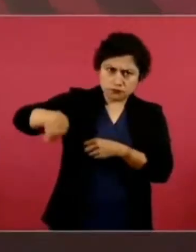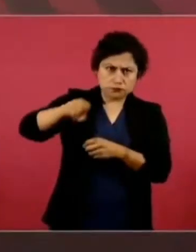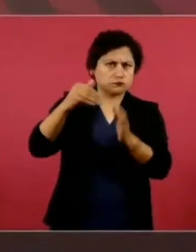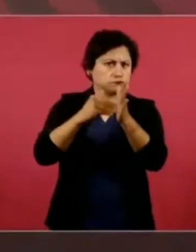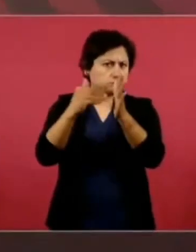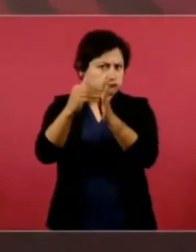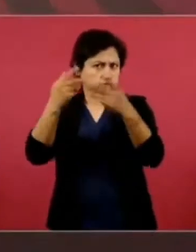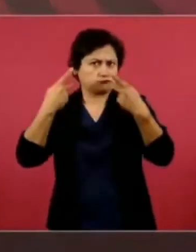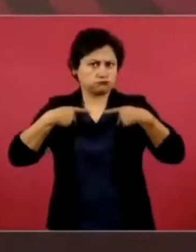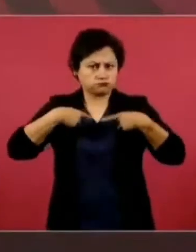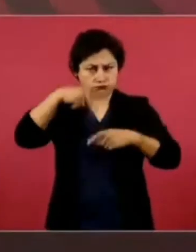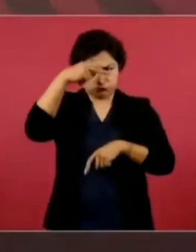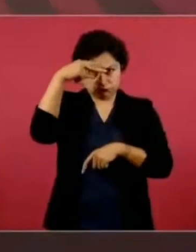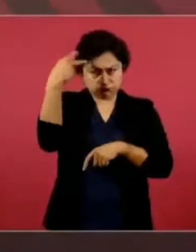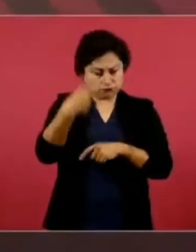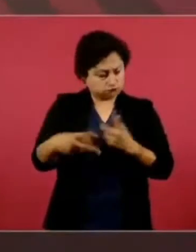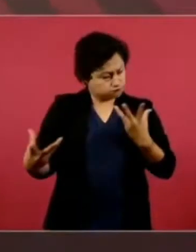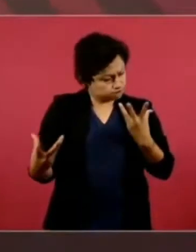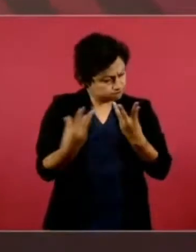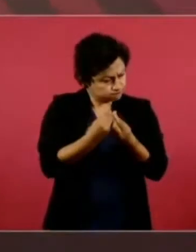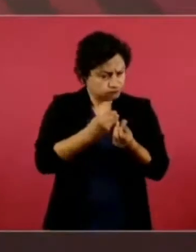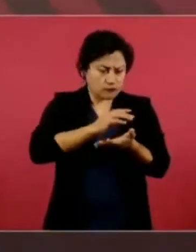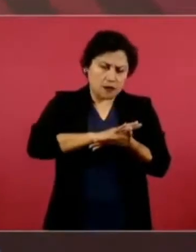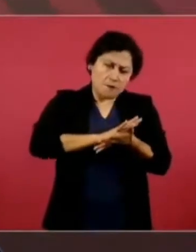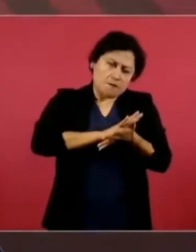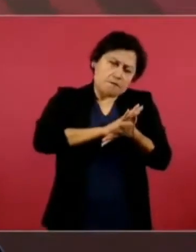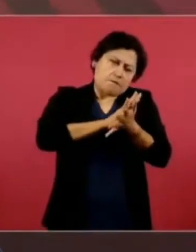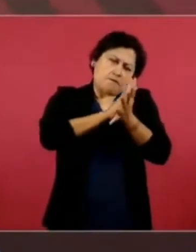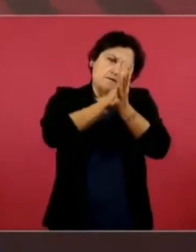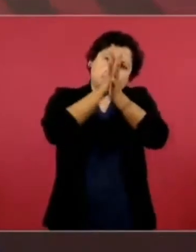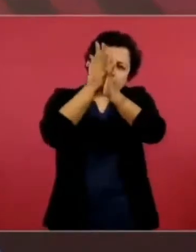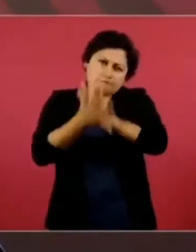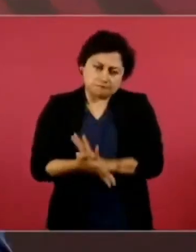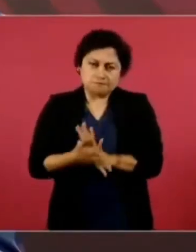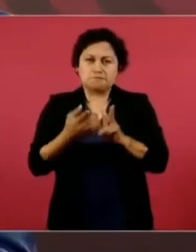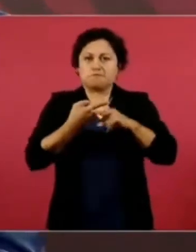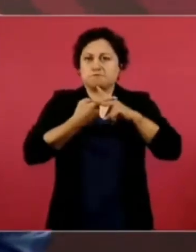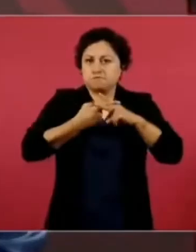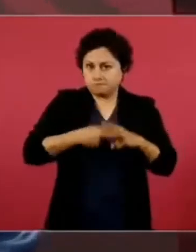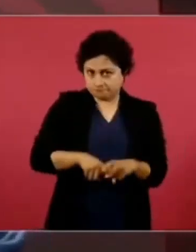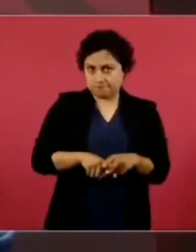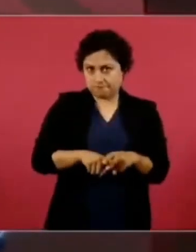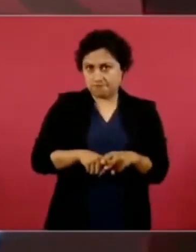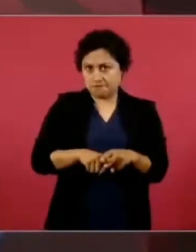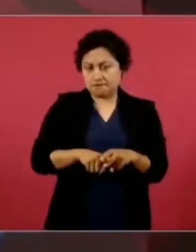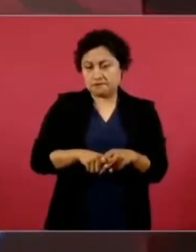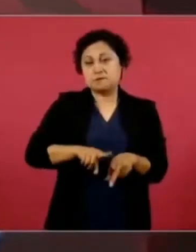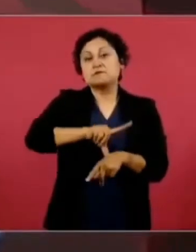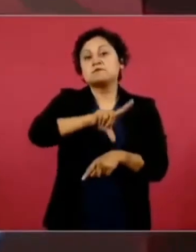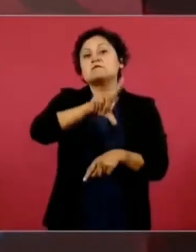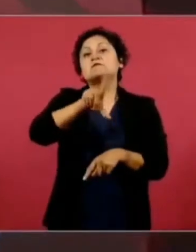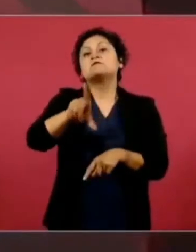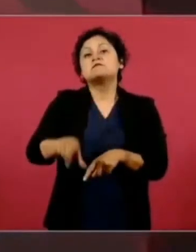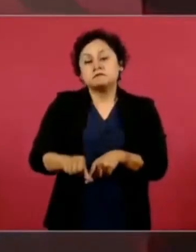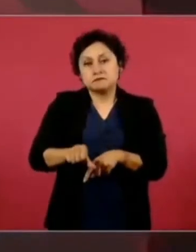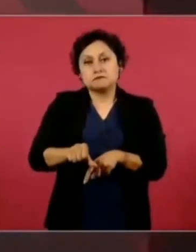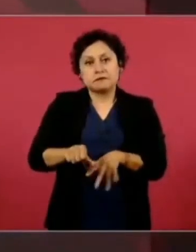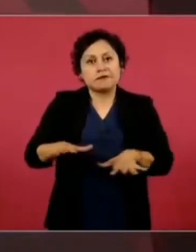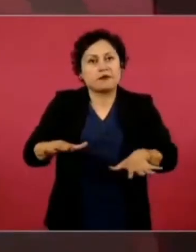era empezar a centrar las bases,